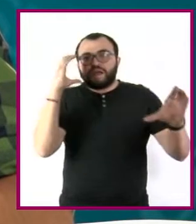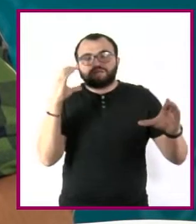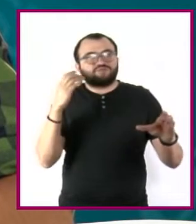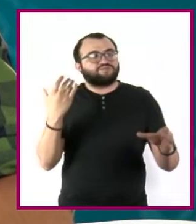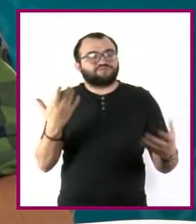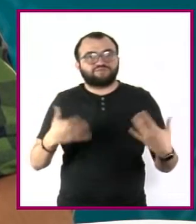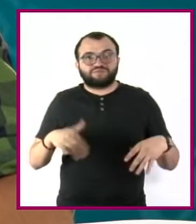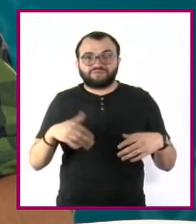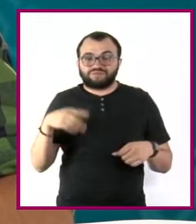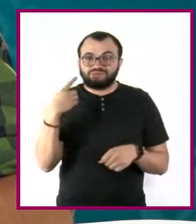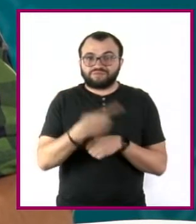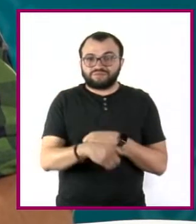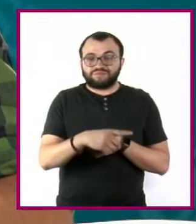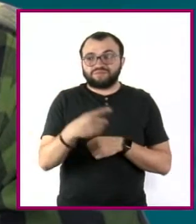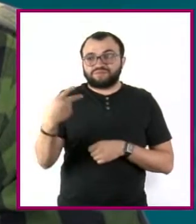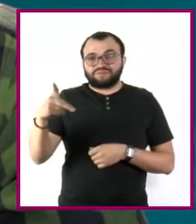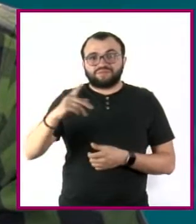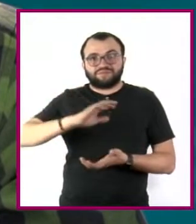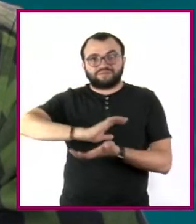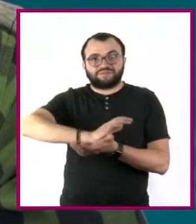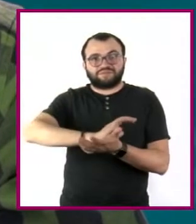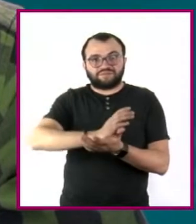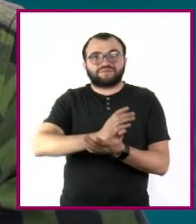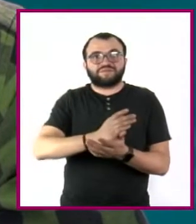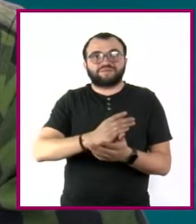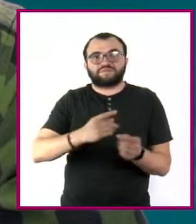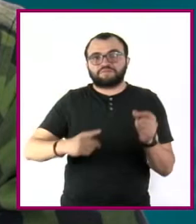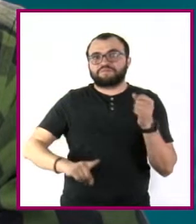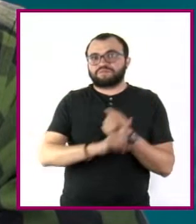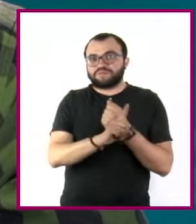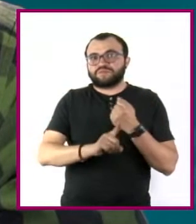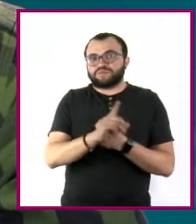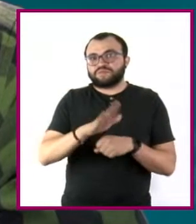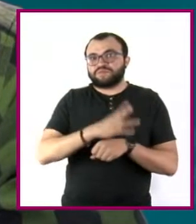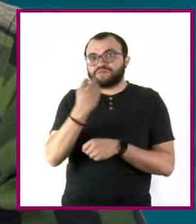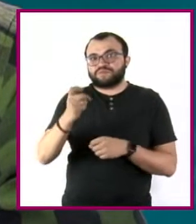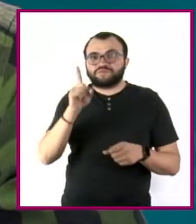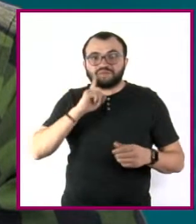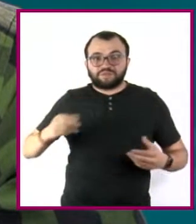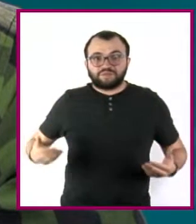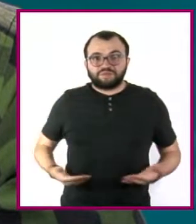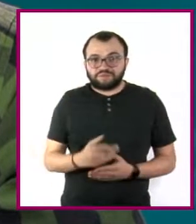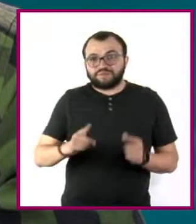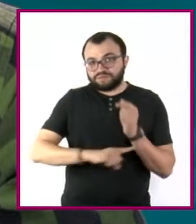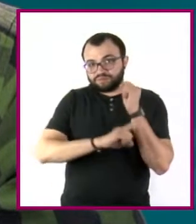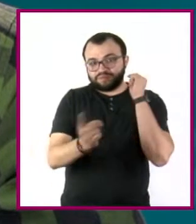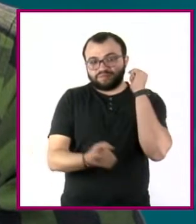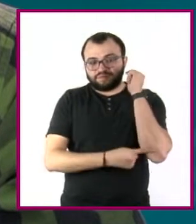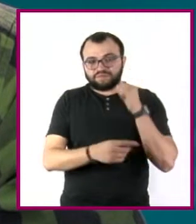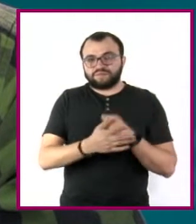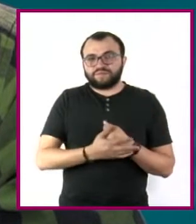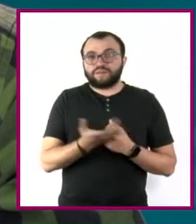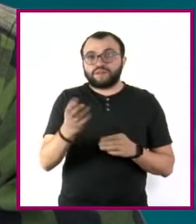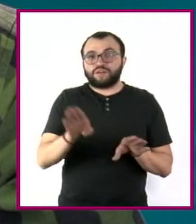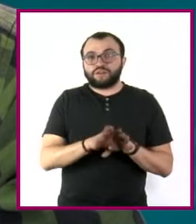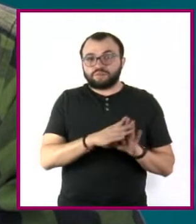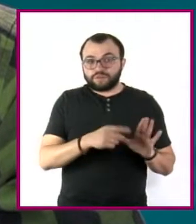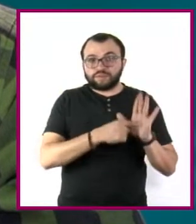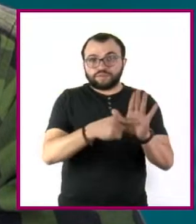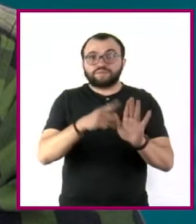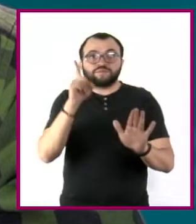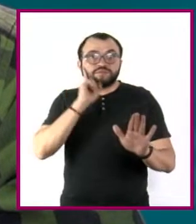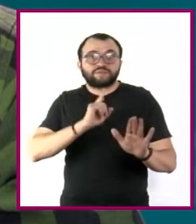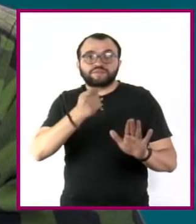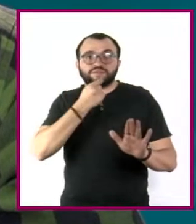consecuencias para la salud de mujeres embarazadas. Además, los errores de los sistemas alimentarios han traído en consecuencia una exposición de las mujeres y